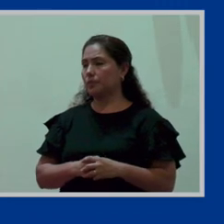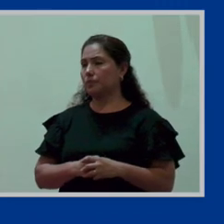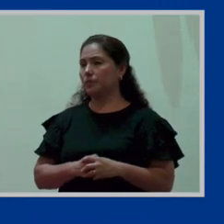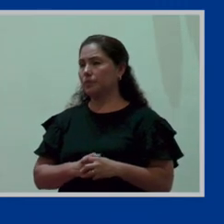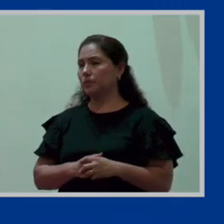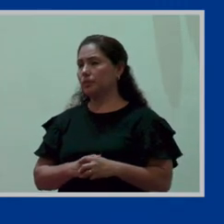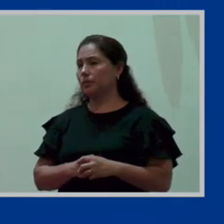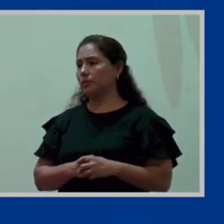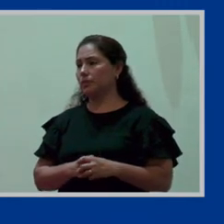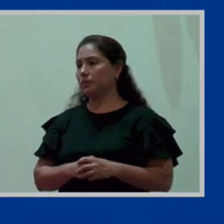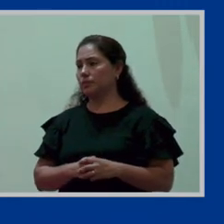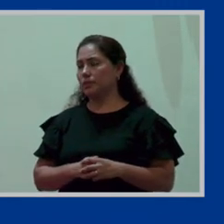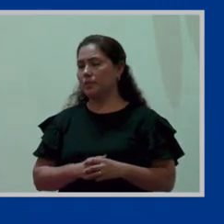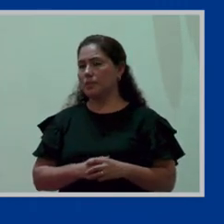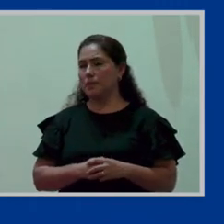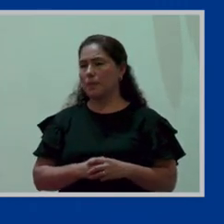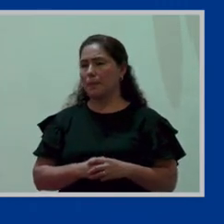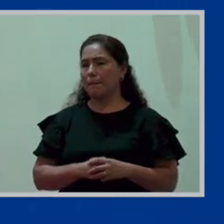el poder